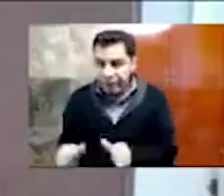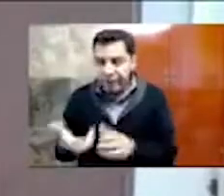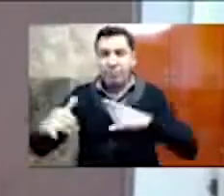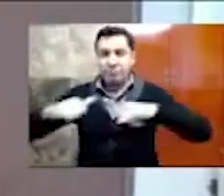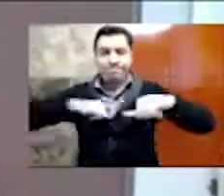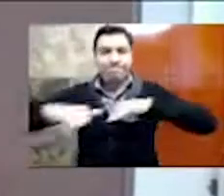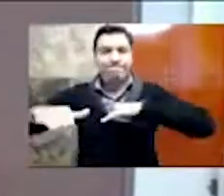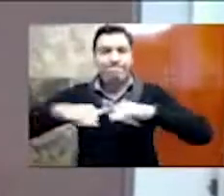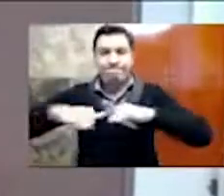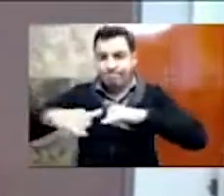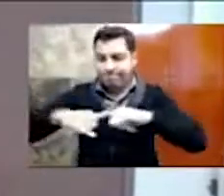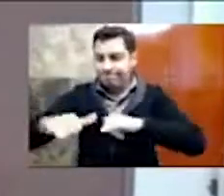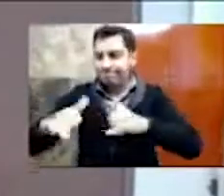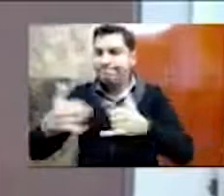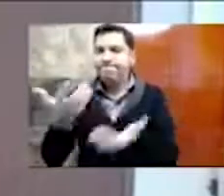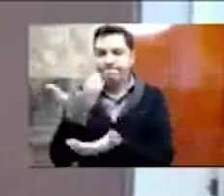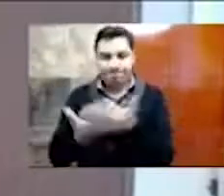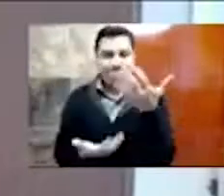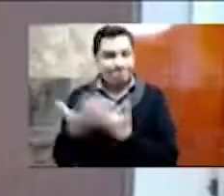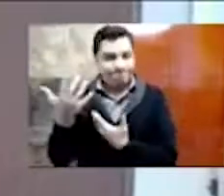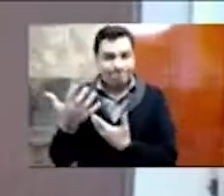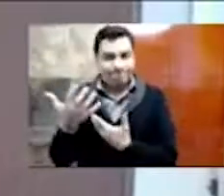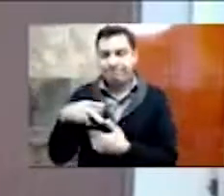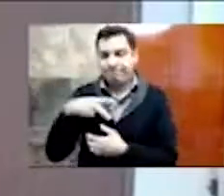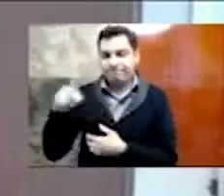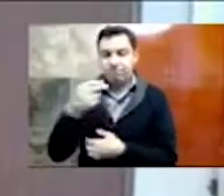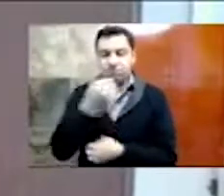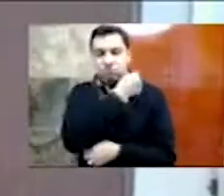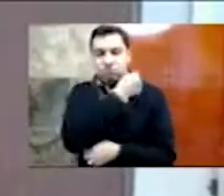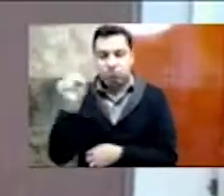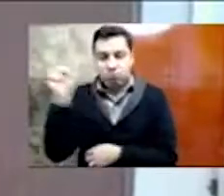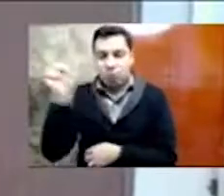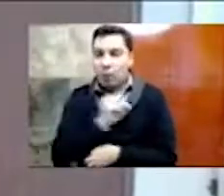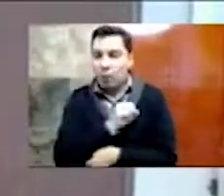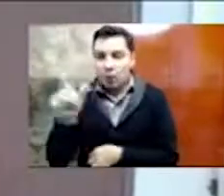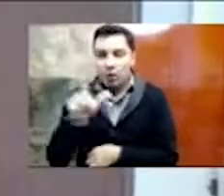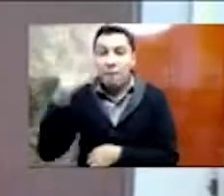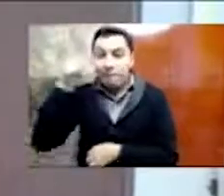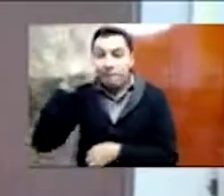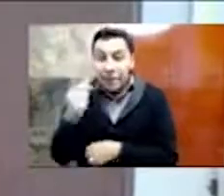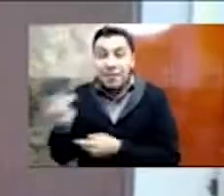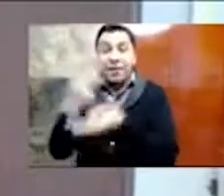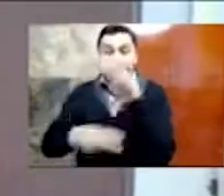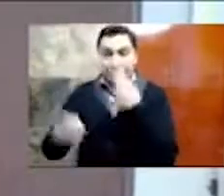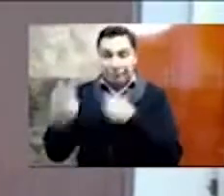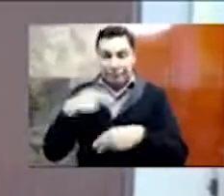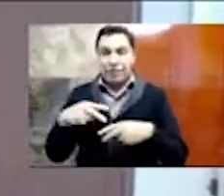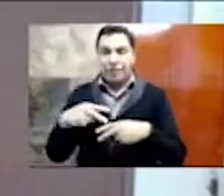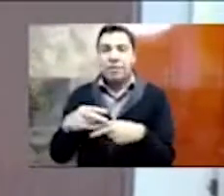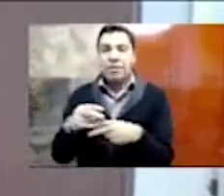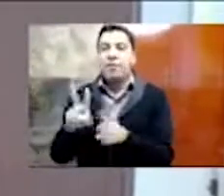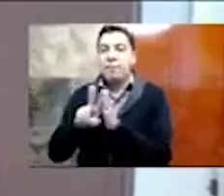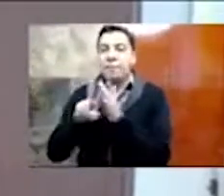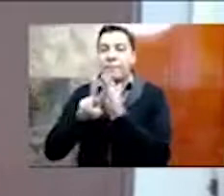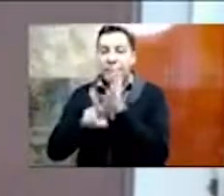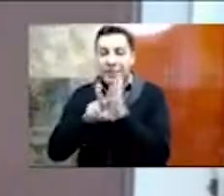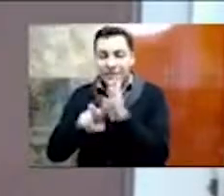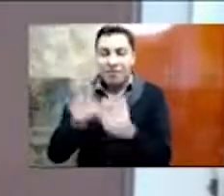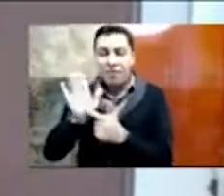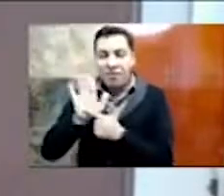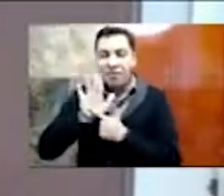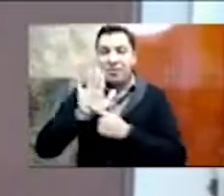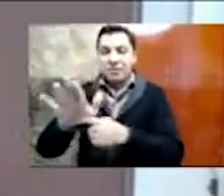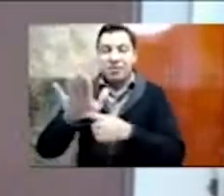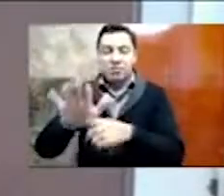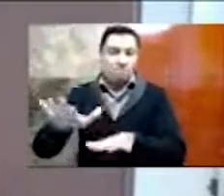pero cartografía artística, y, bueno, el día de mañana nos va a presentar también un video espectacular de la, de la, una,